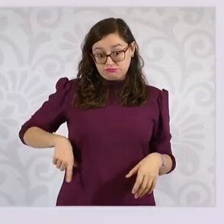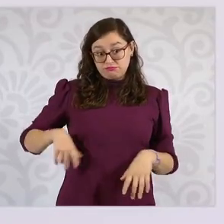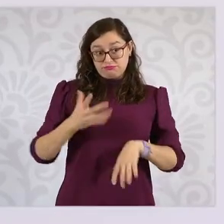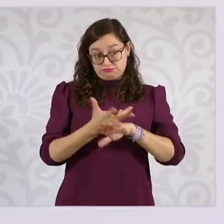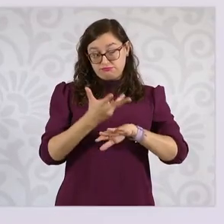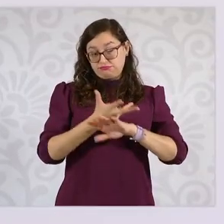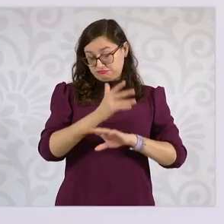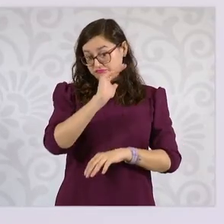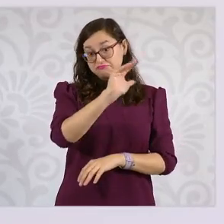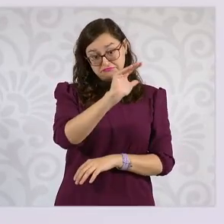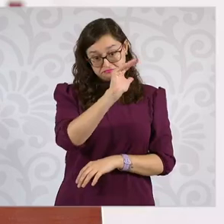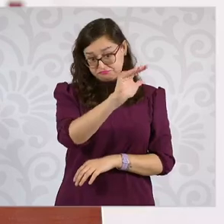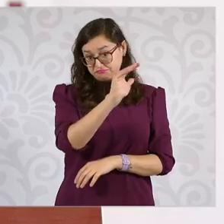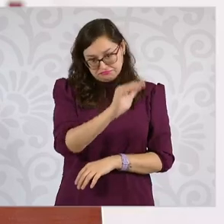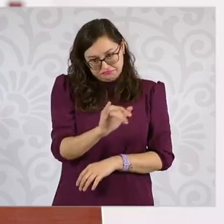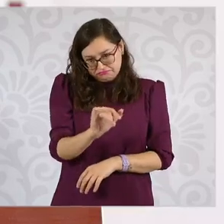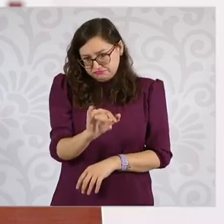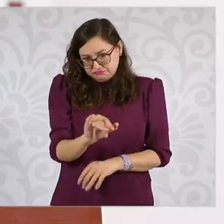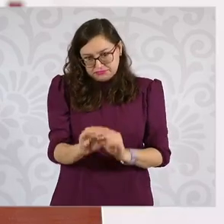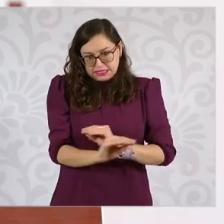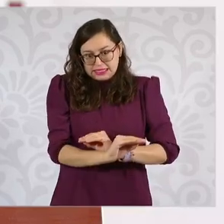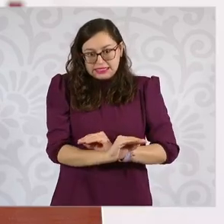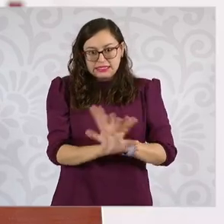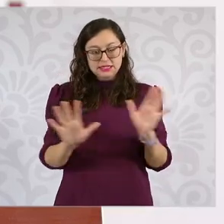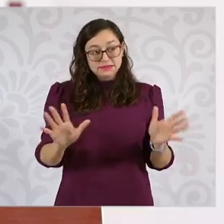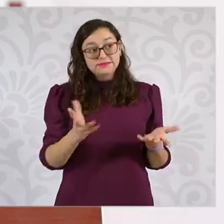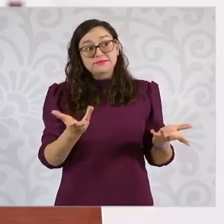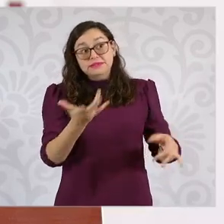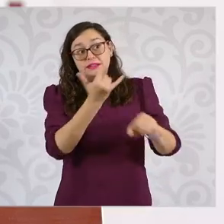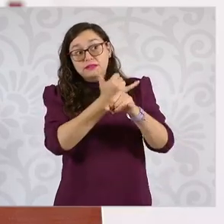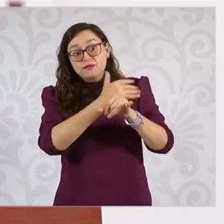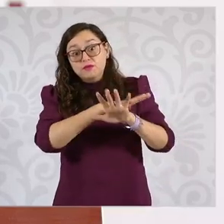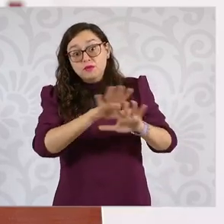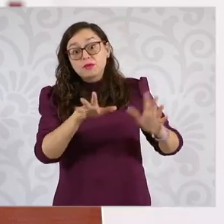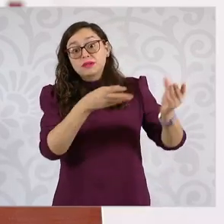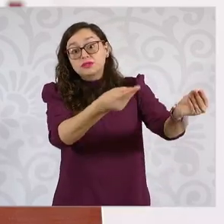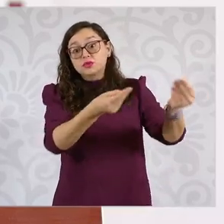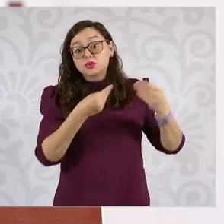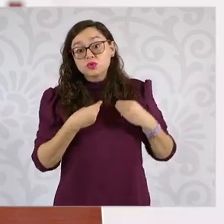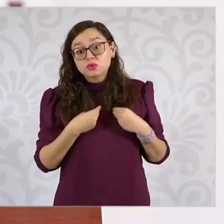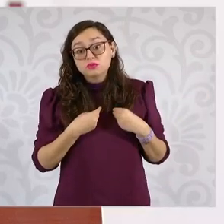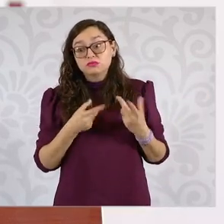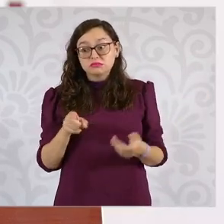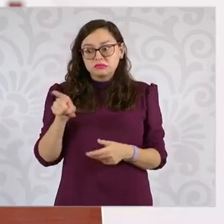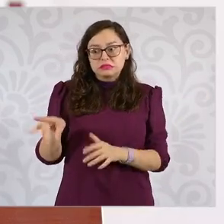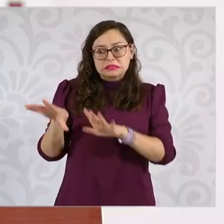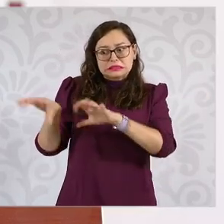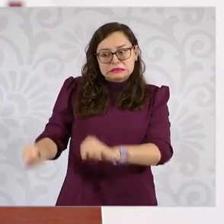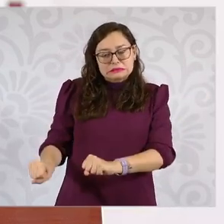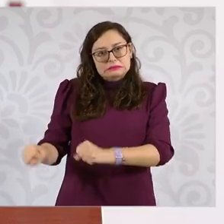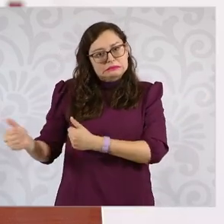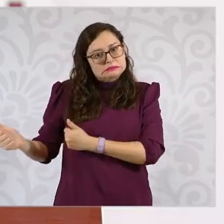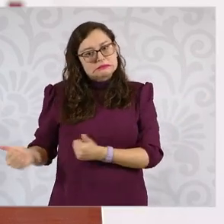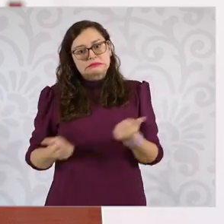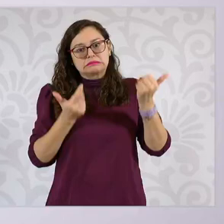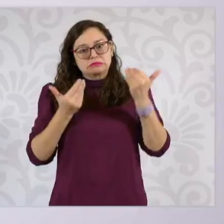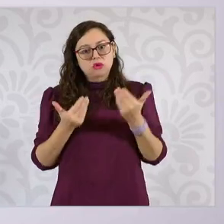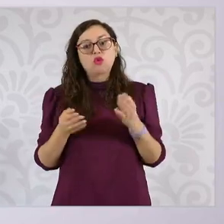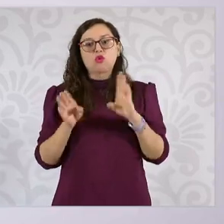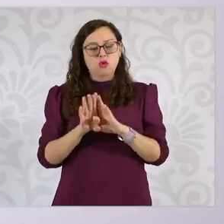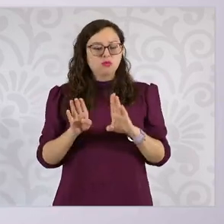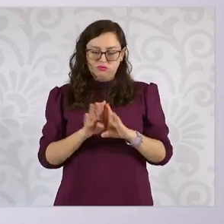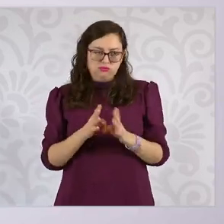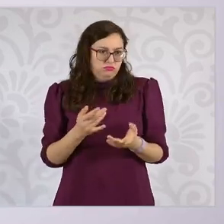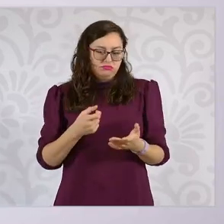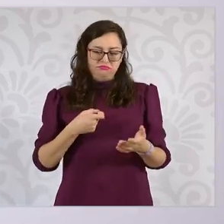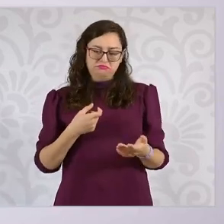Unidos para que se informe cómo fue esta detención. Esa solicitud sigue.